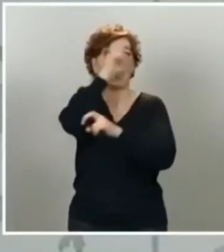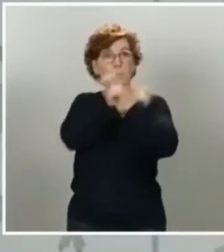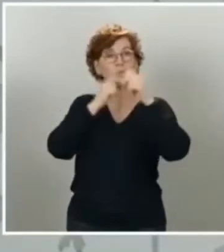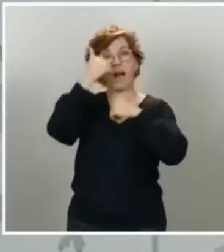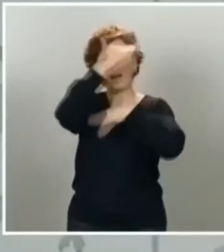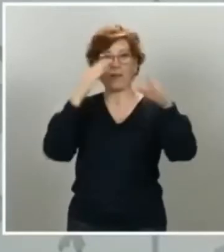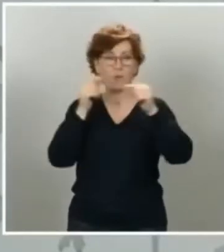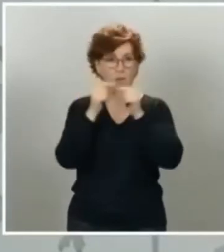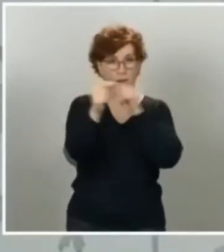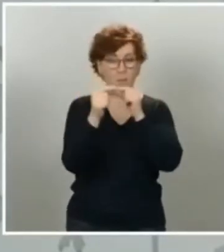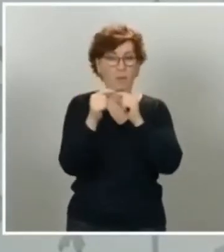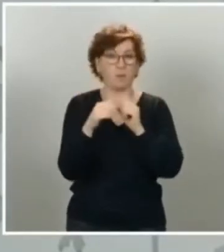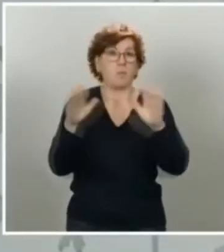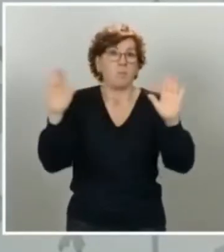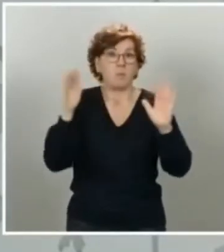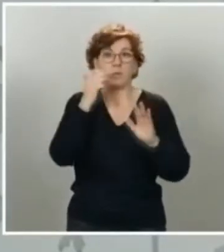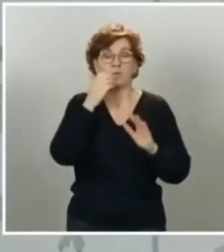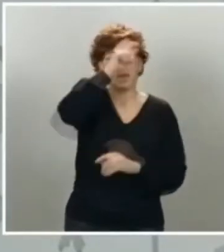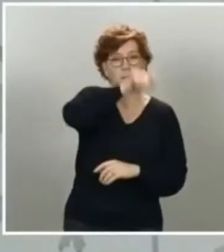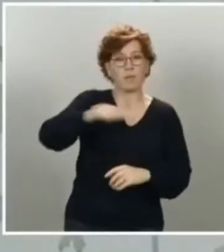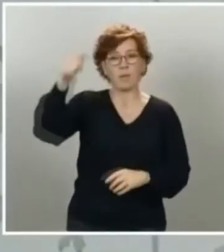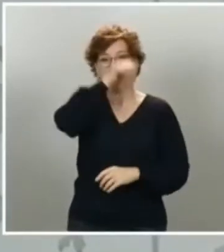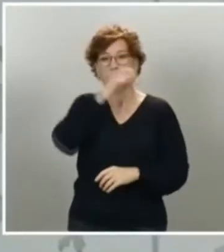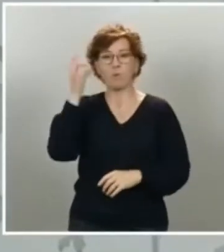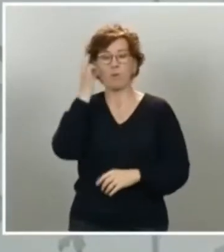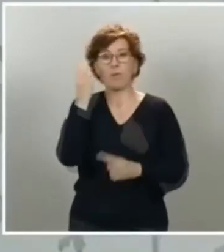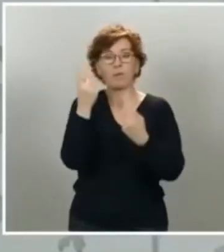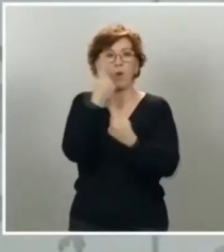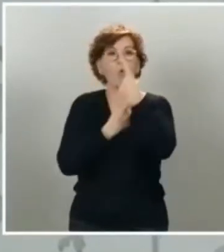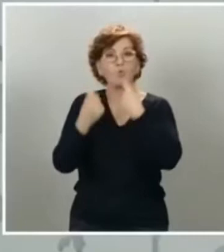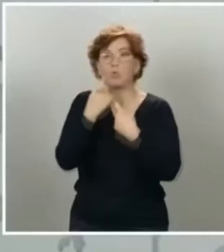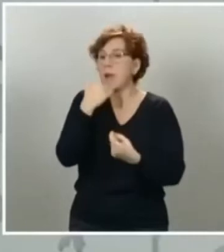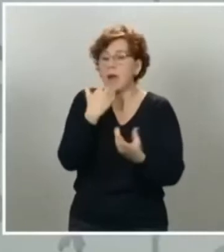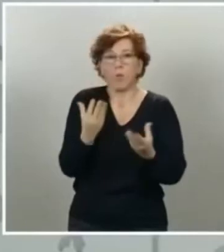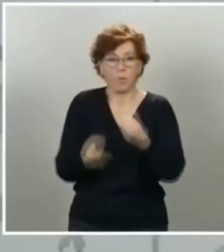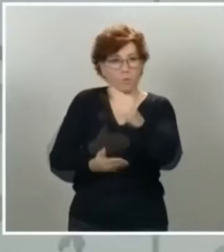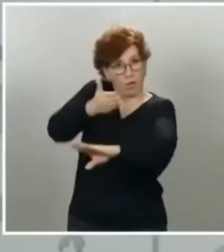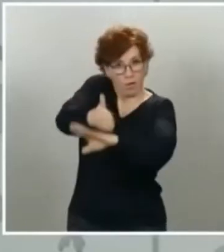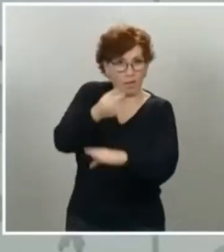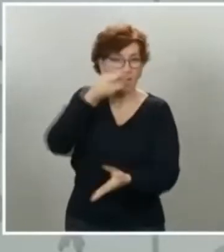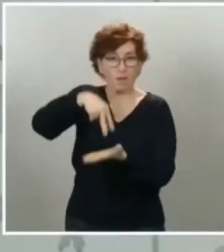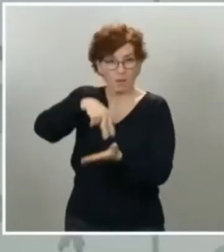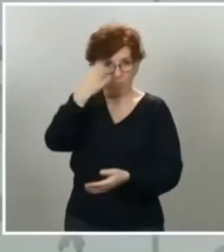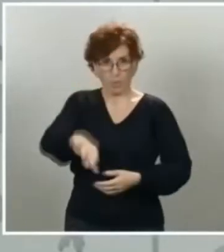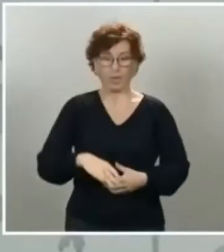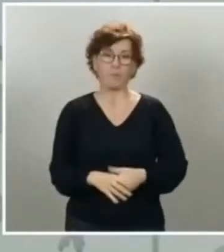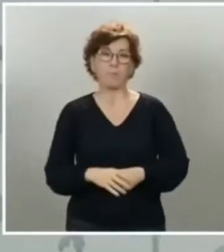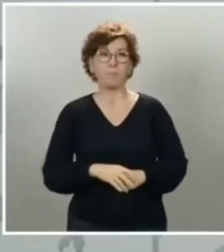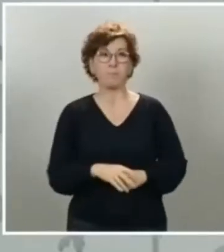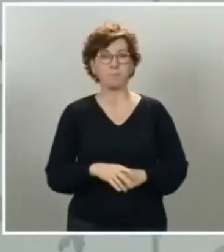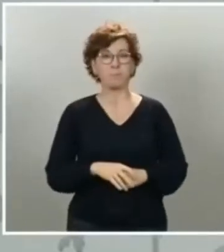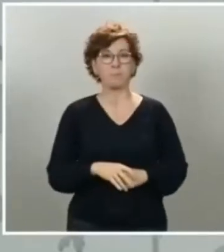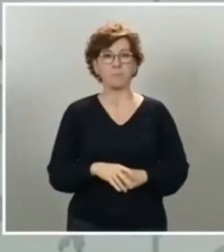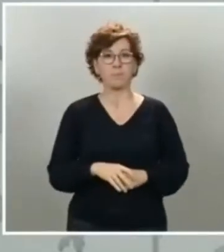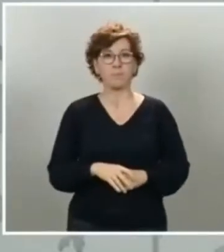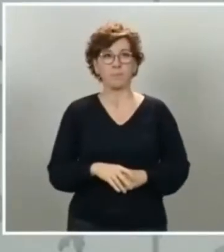que los ciudadanos y ciudadanas hagan consultas presenciales. En esta fase cero también se levantan las restricciones, como